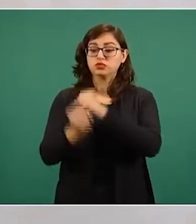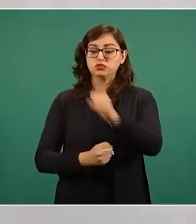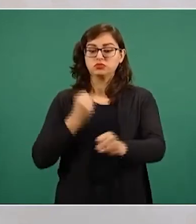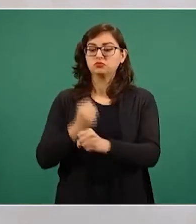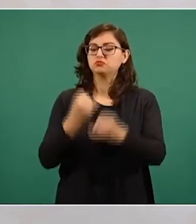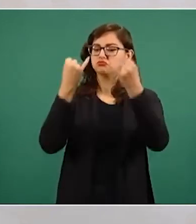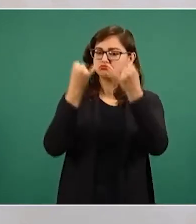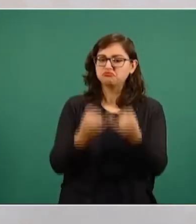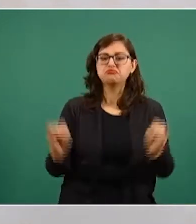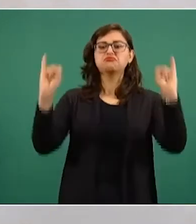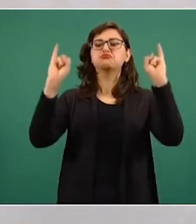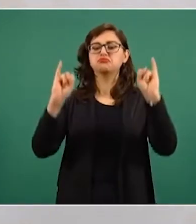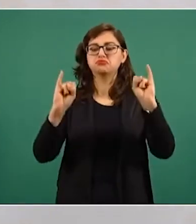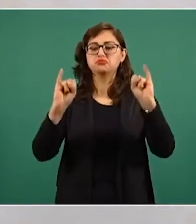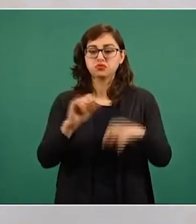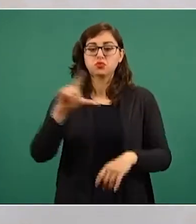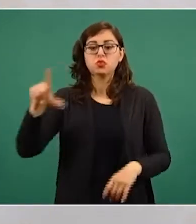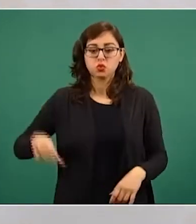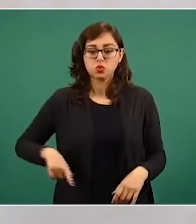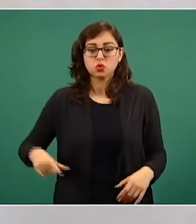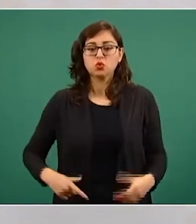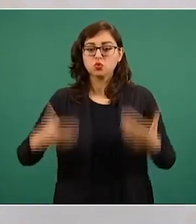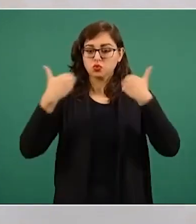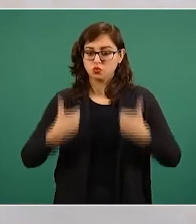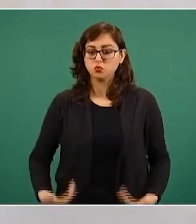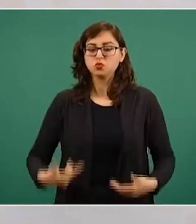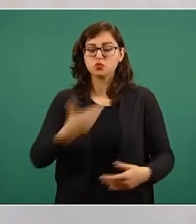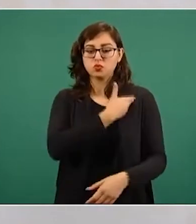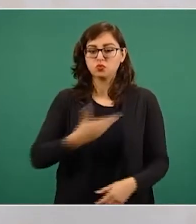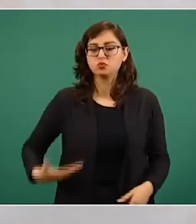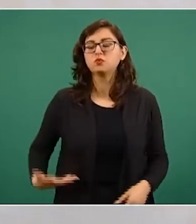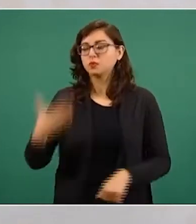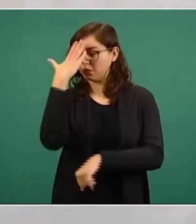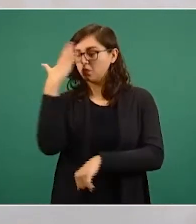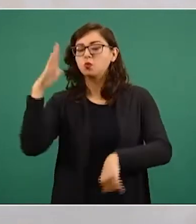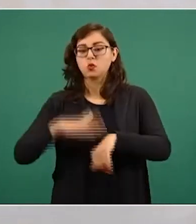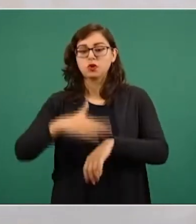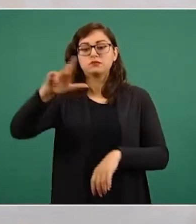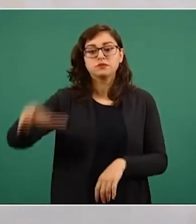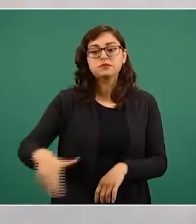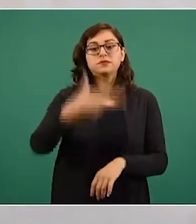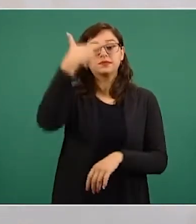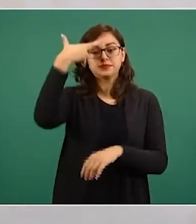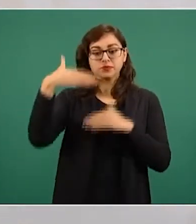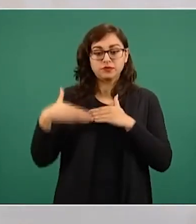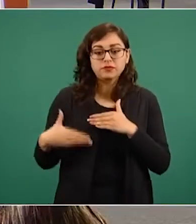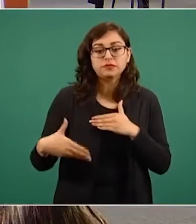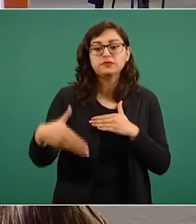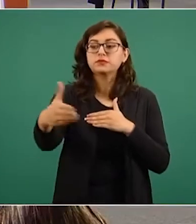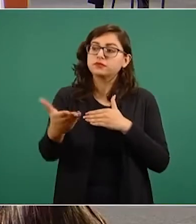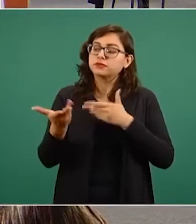independiente. El gobierno que presido quiere recordar ese acontecimiento, construyendo la